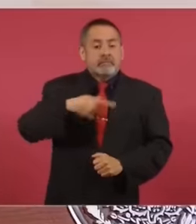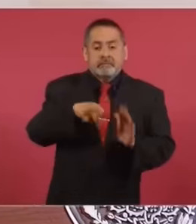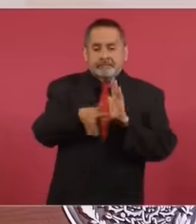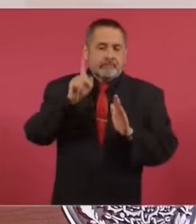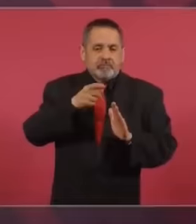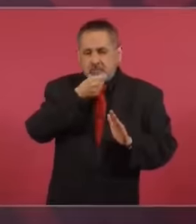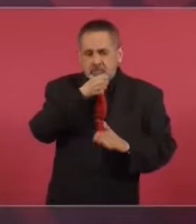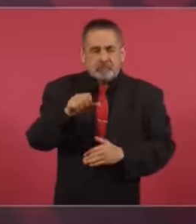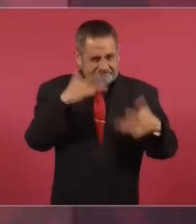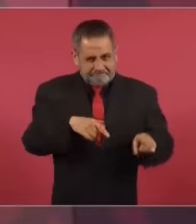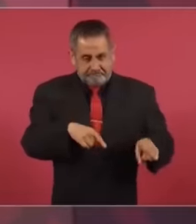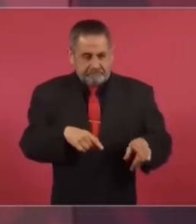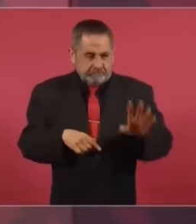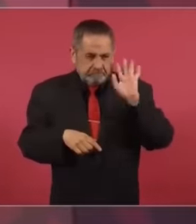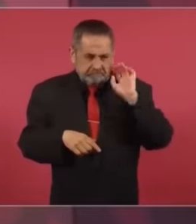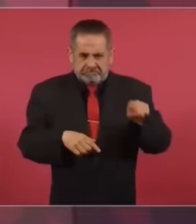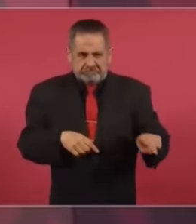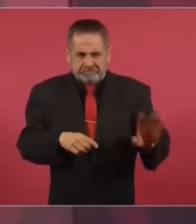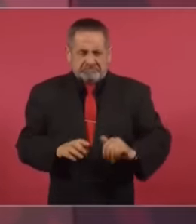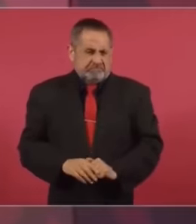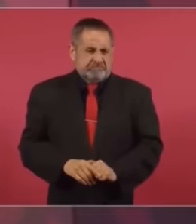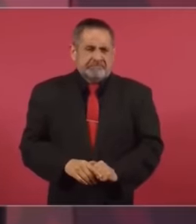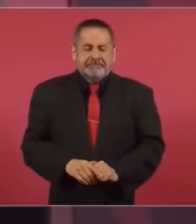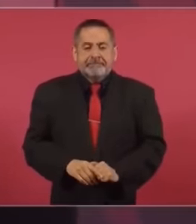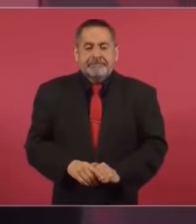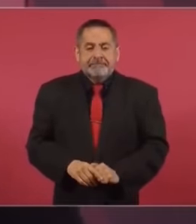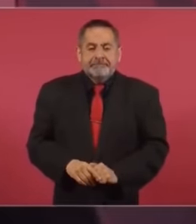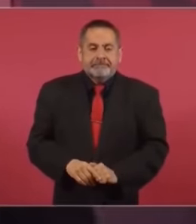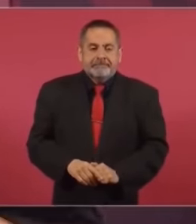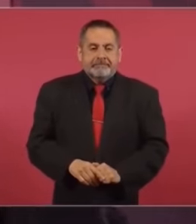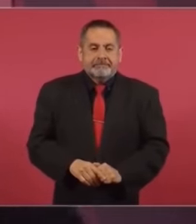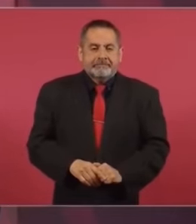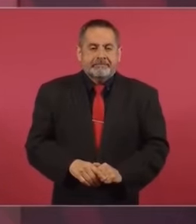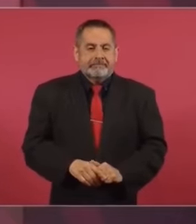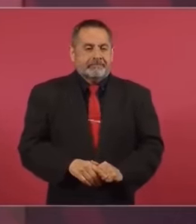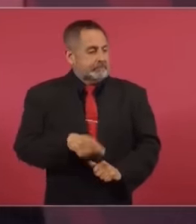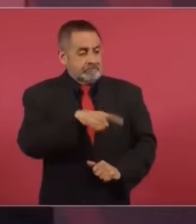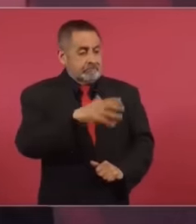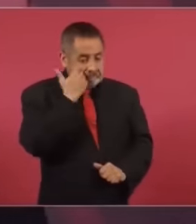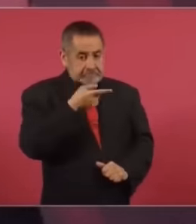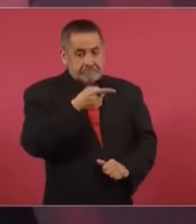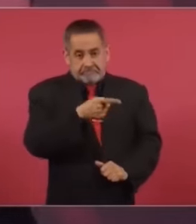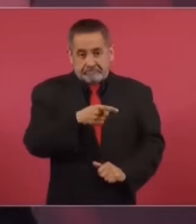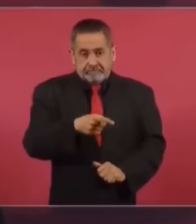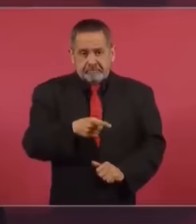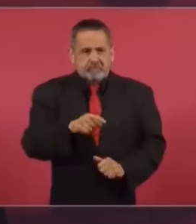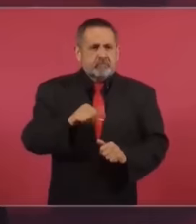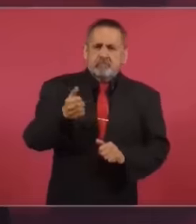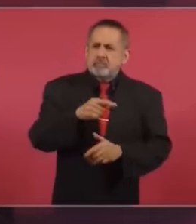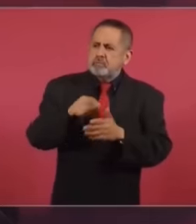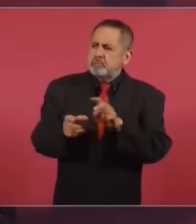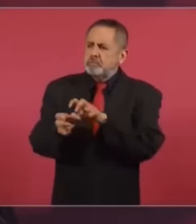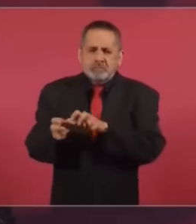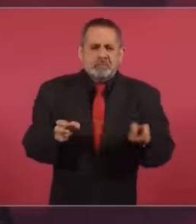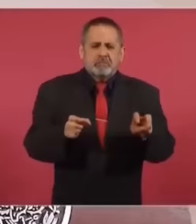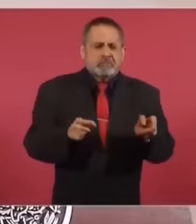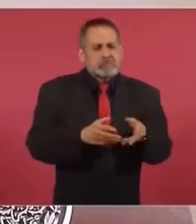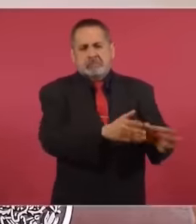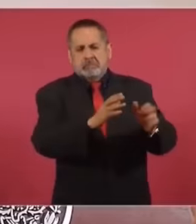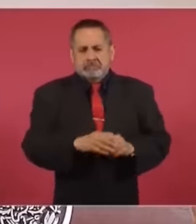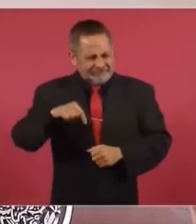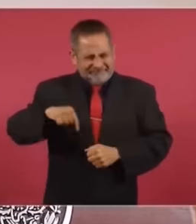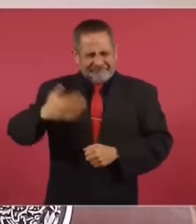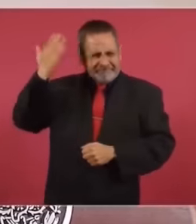Azucena, era porque quería ella tener otro espacio. Aquí dijimos